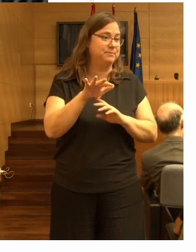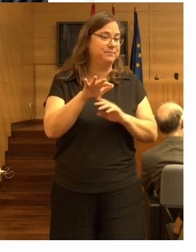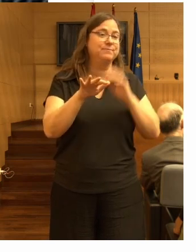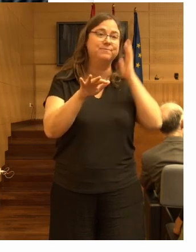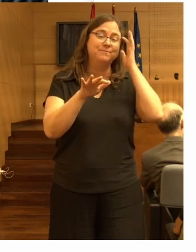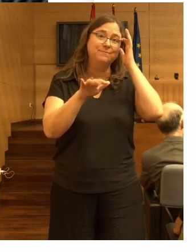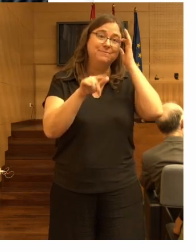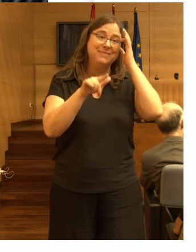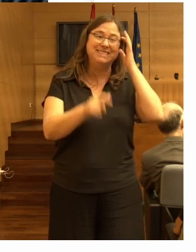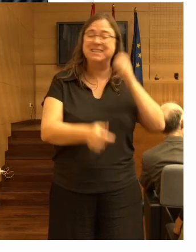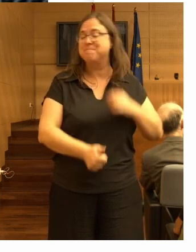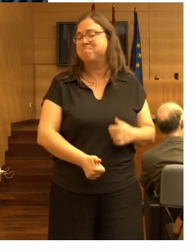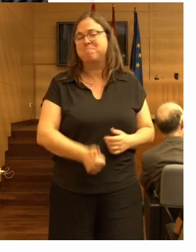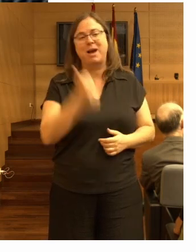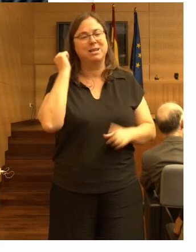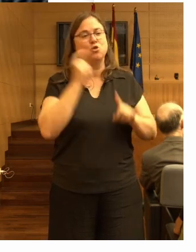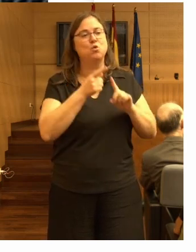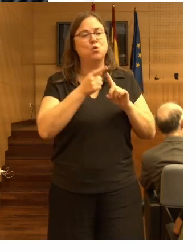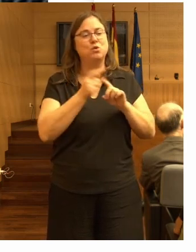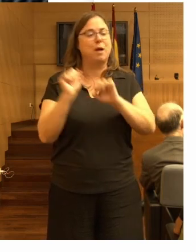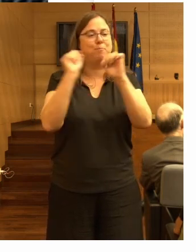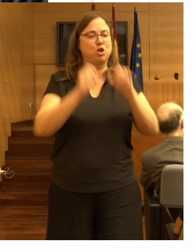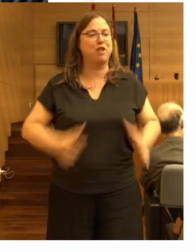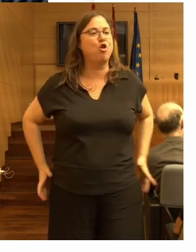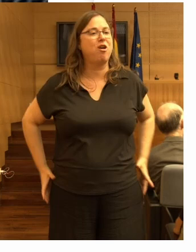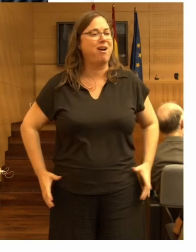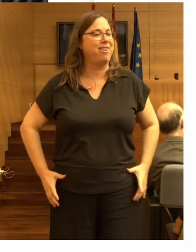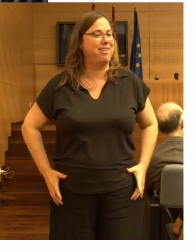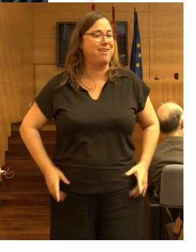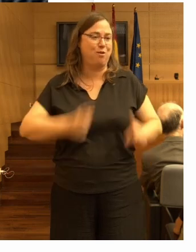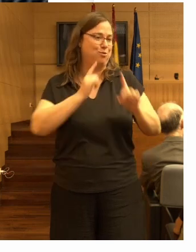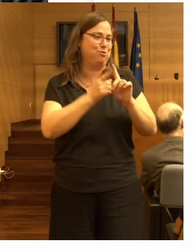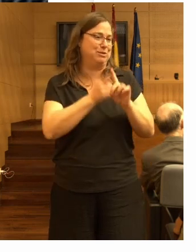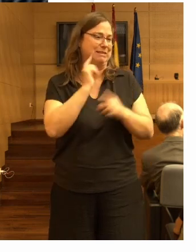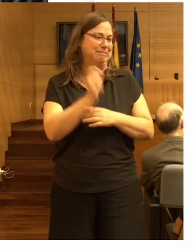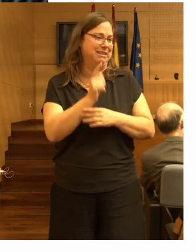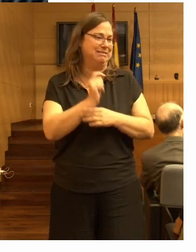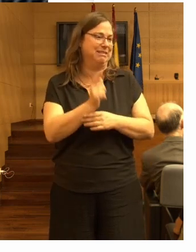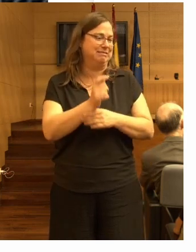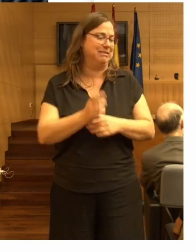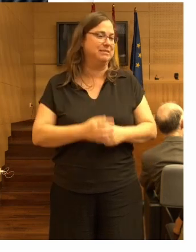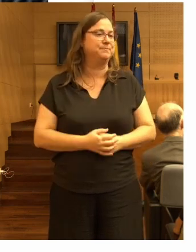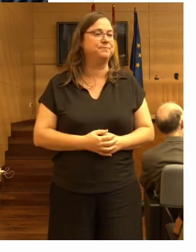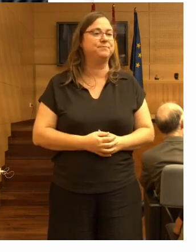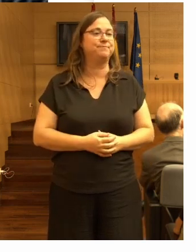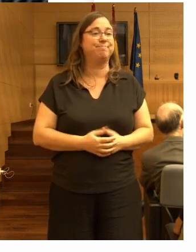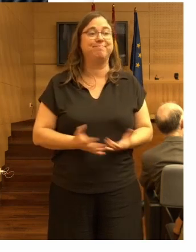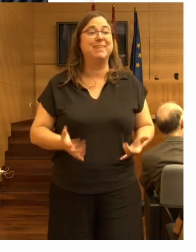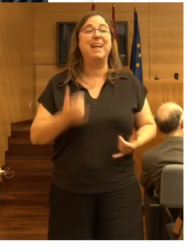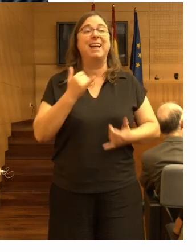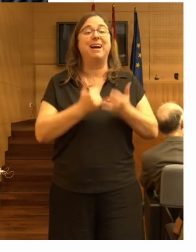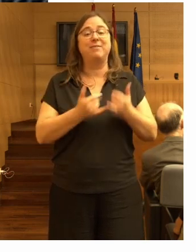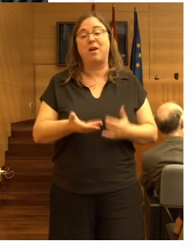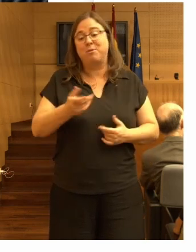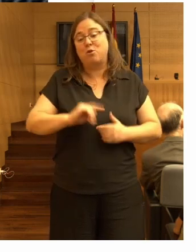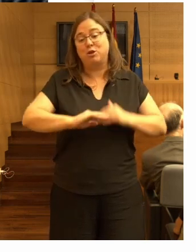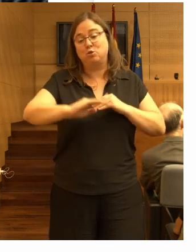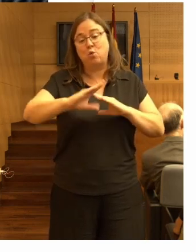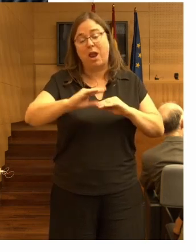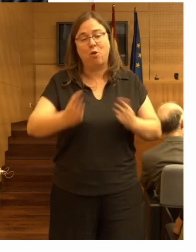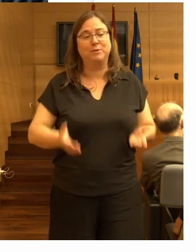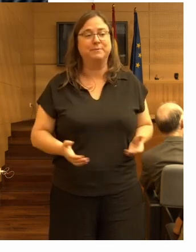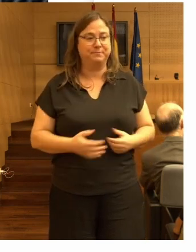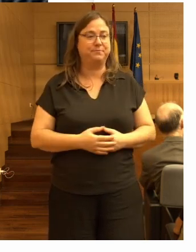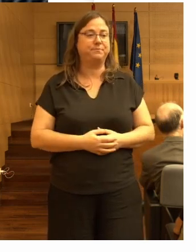es donde más se usan los protectores de cadera así que no tiene tanta relevancia el uso de este